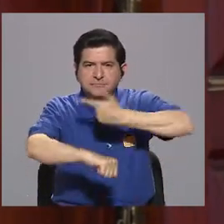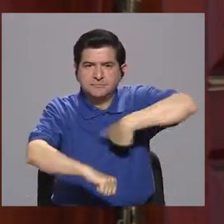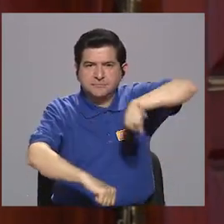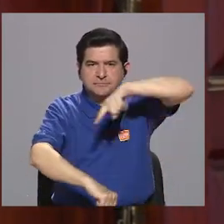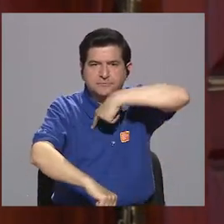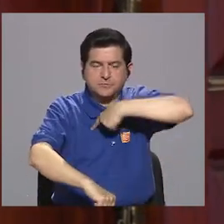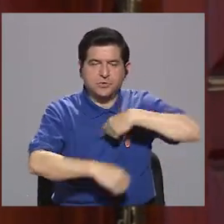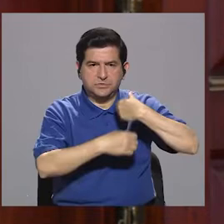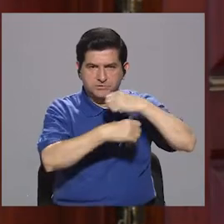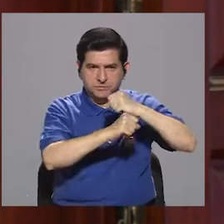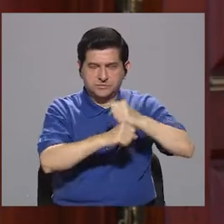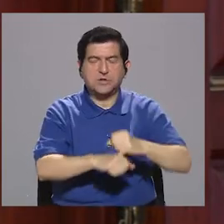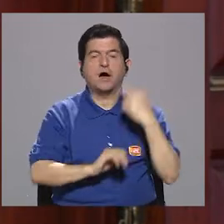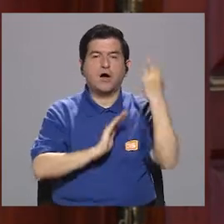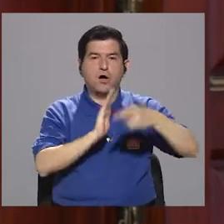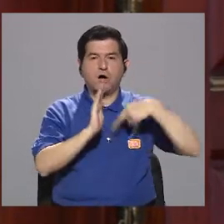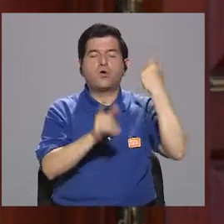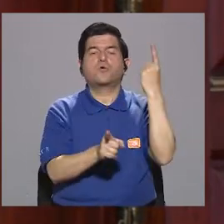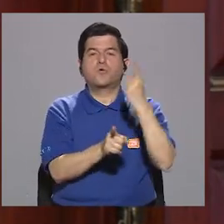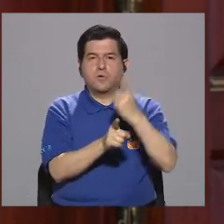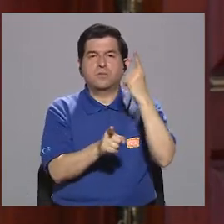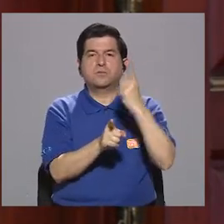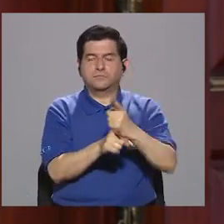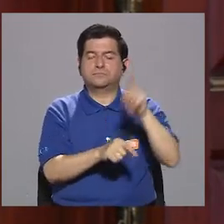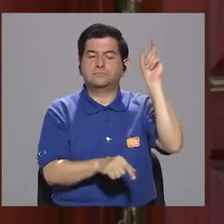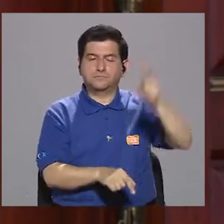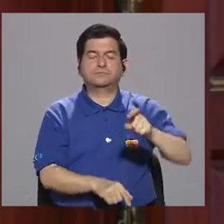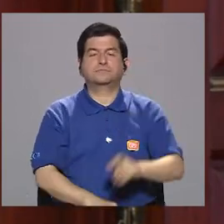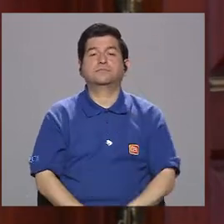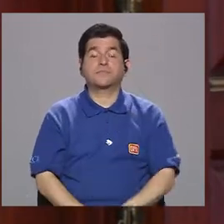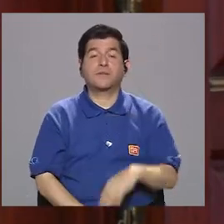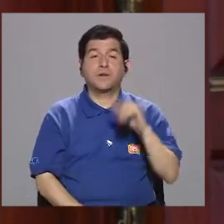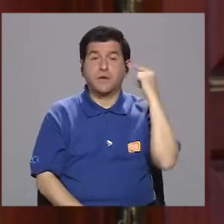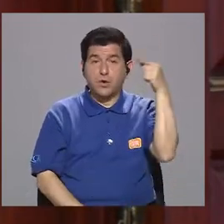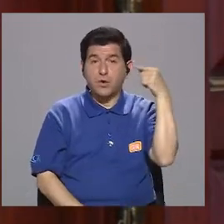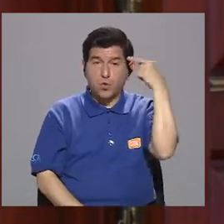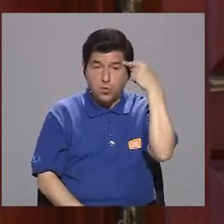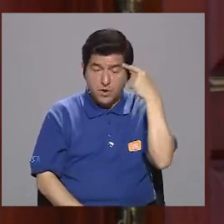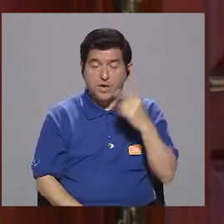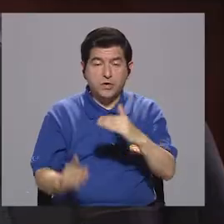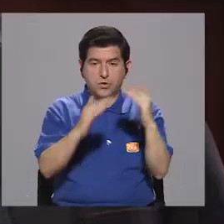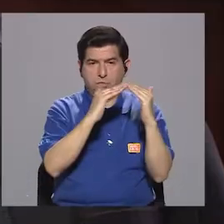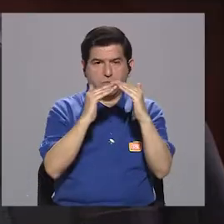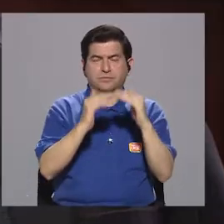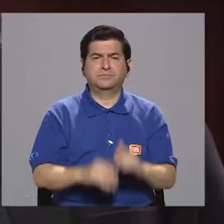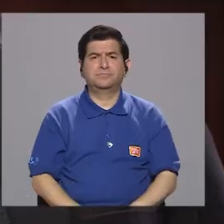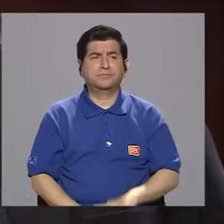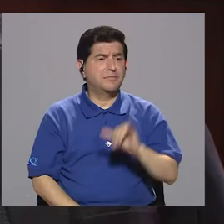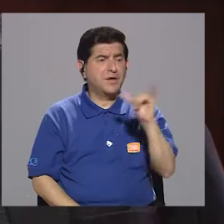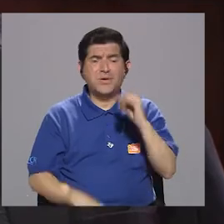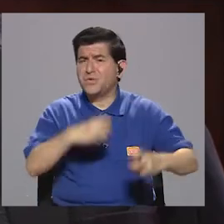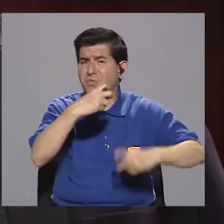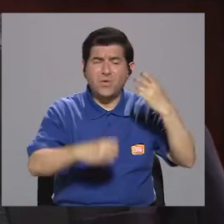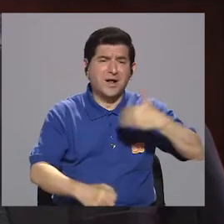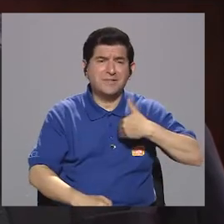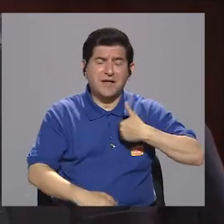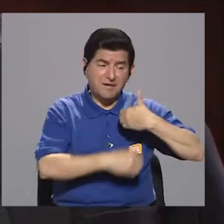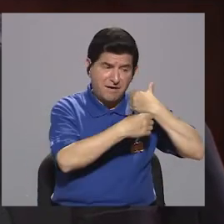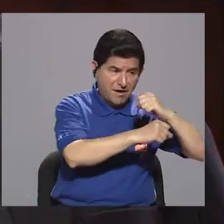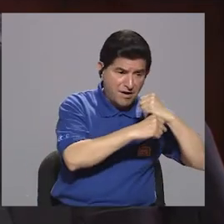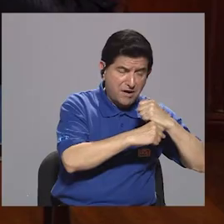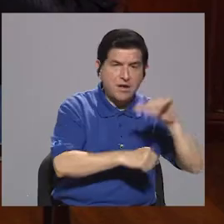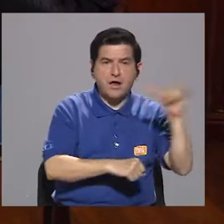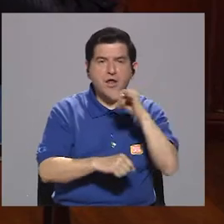la municipalidad asumiera ese rol que le corresponde asumir como gobierno de la ciudad. Porque los mismos problemas que tenía la